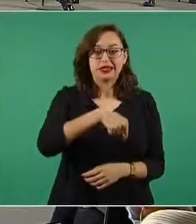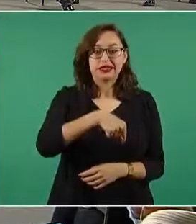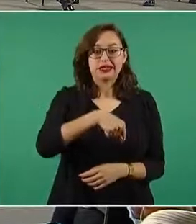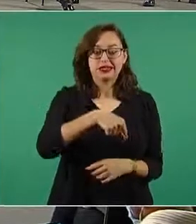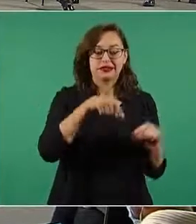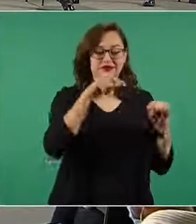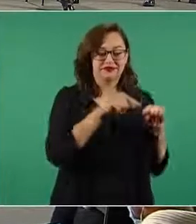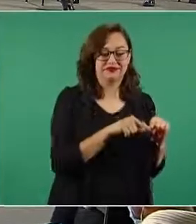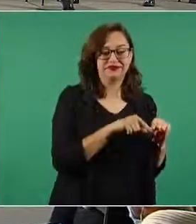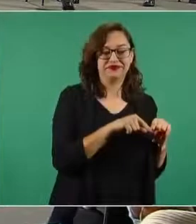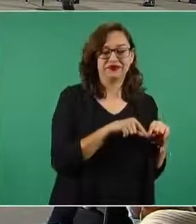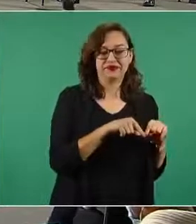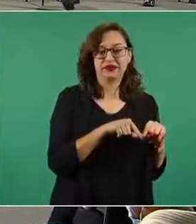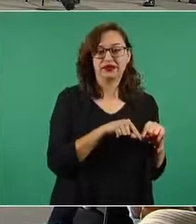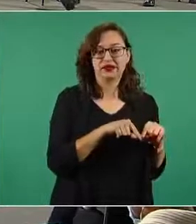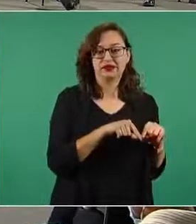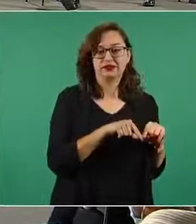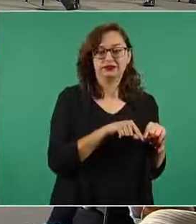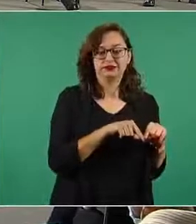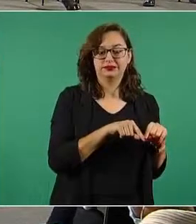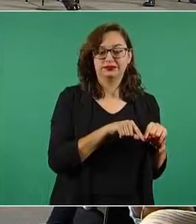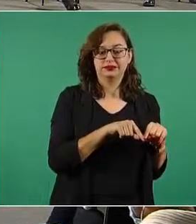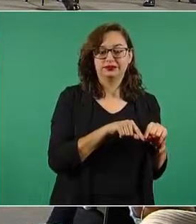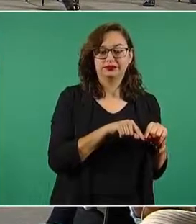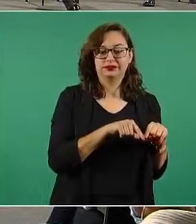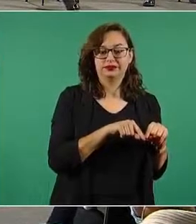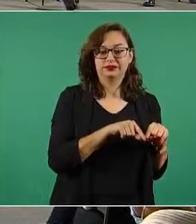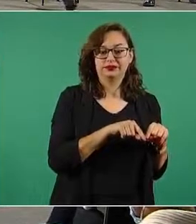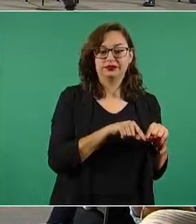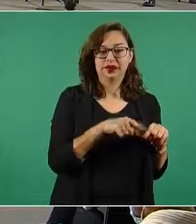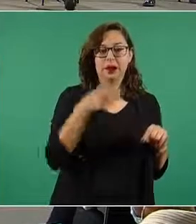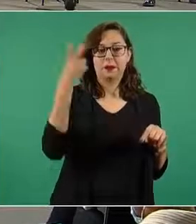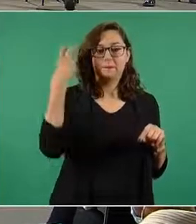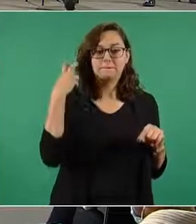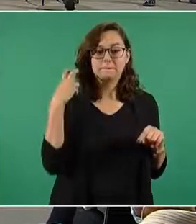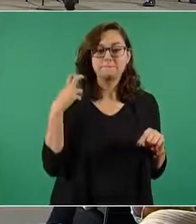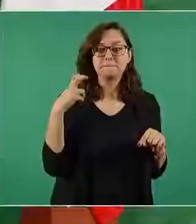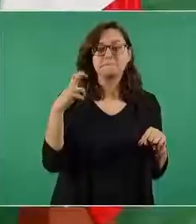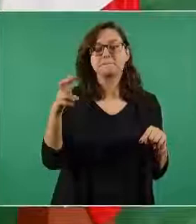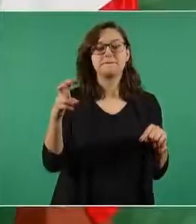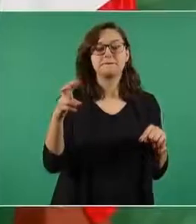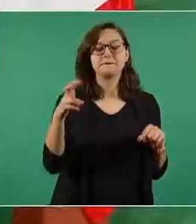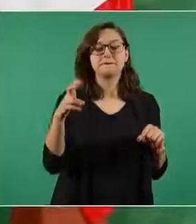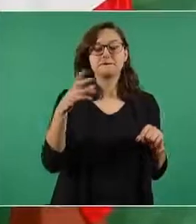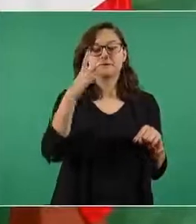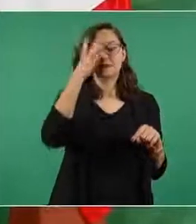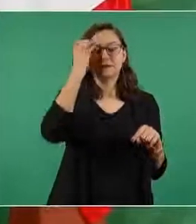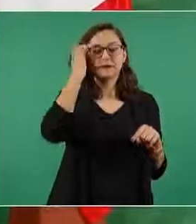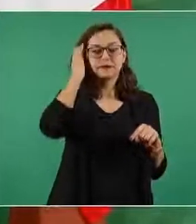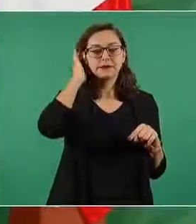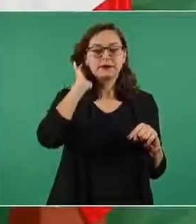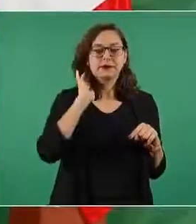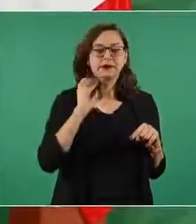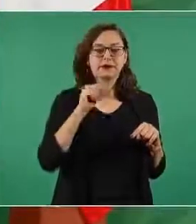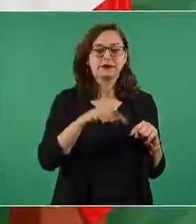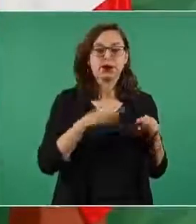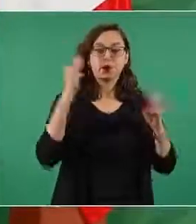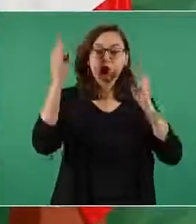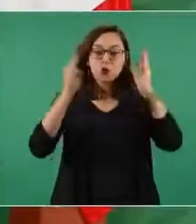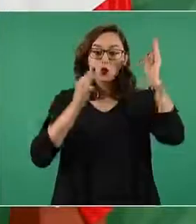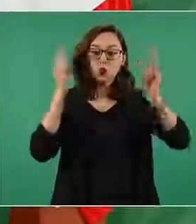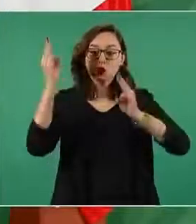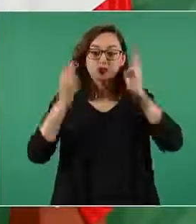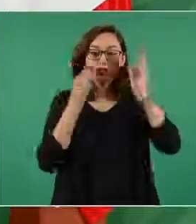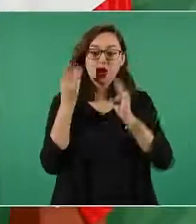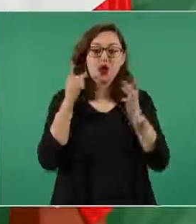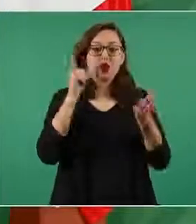y van a poder estar en el museo del mismo aeropuerto y